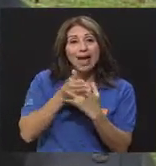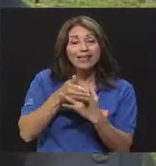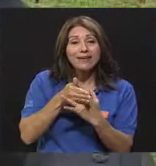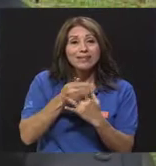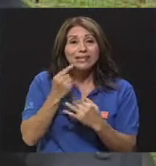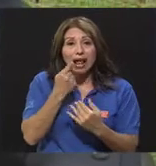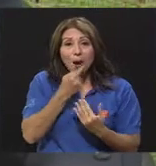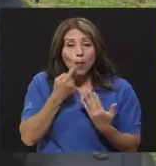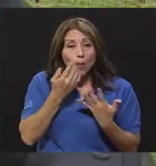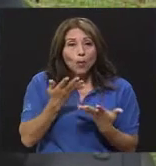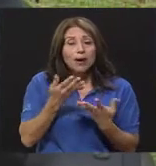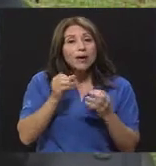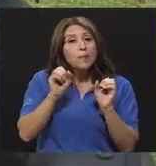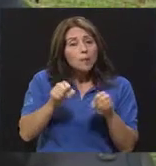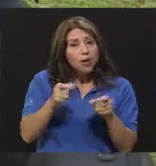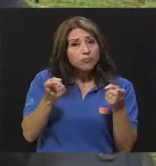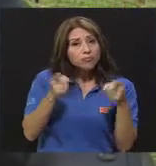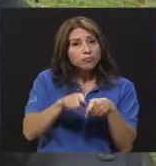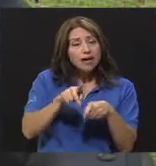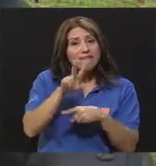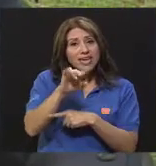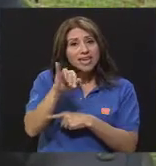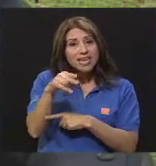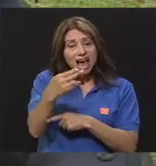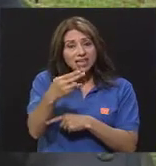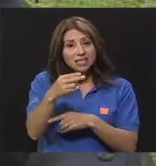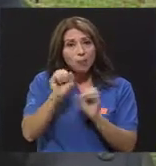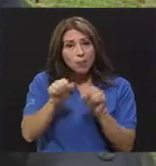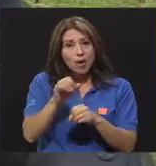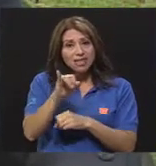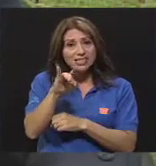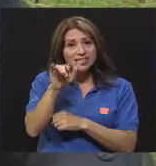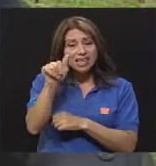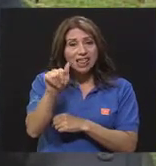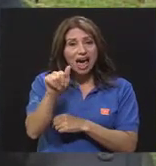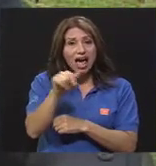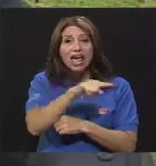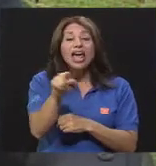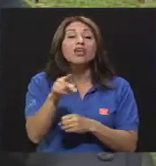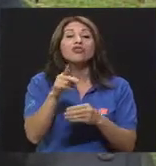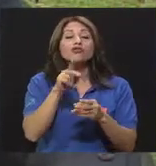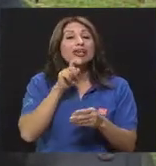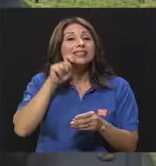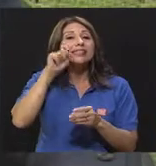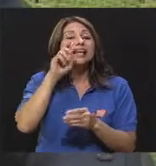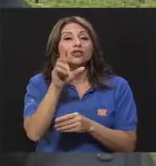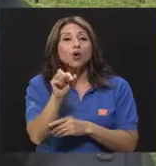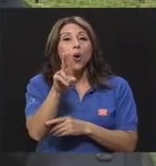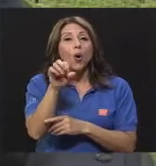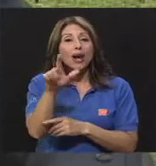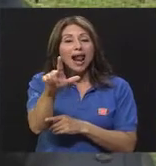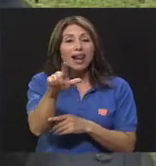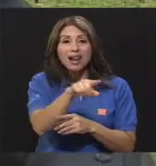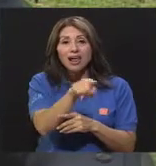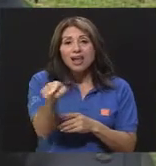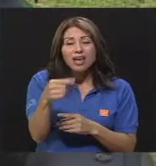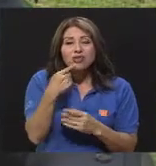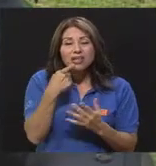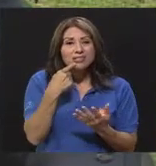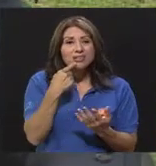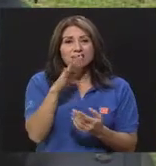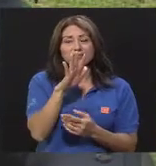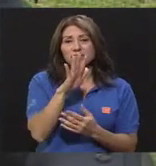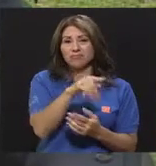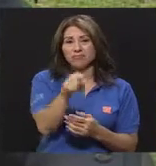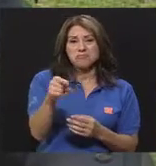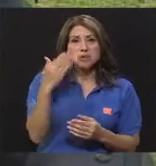virus de inmunodeficiencia. Entonces aquí encontramos que el 53% o no sabe o